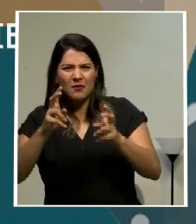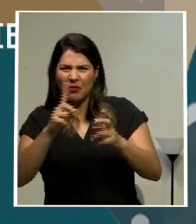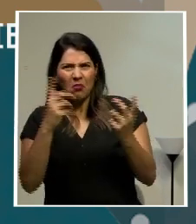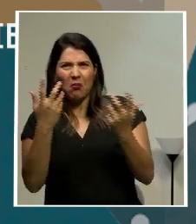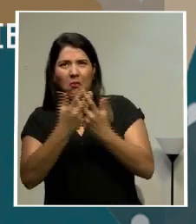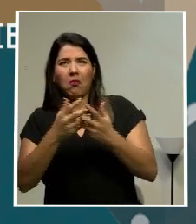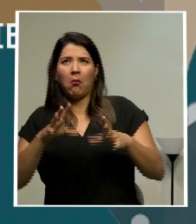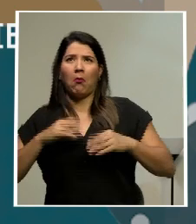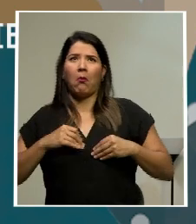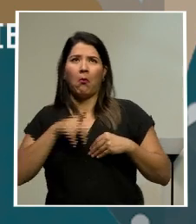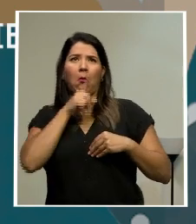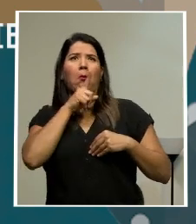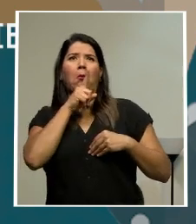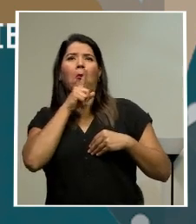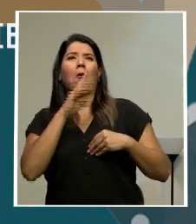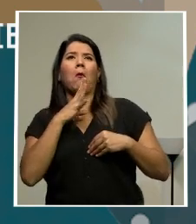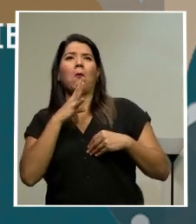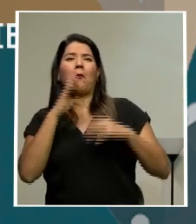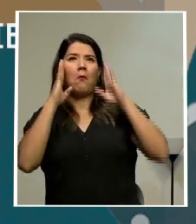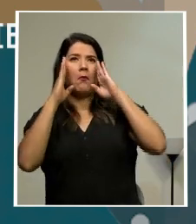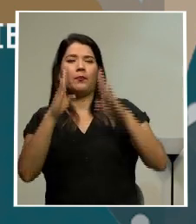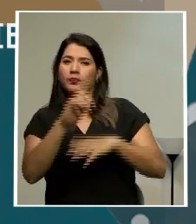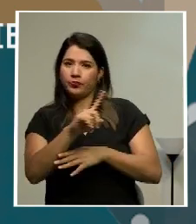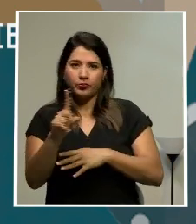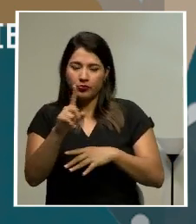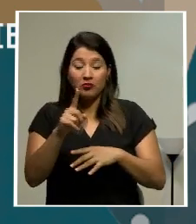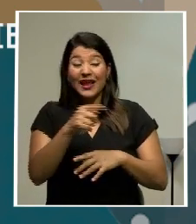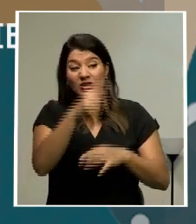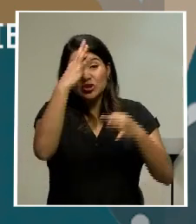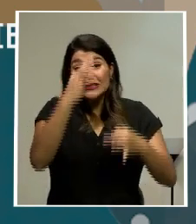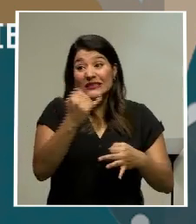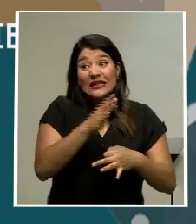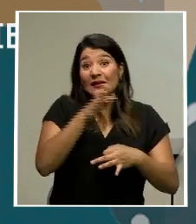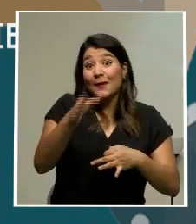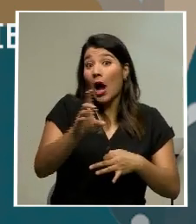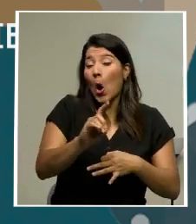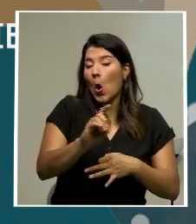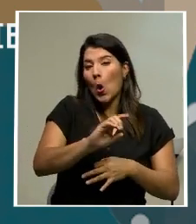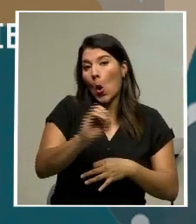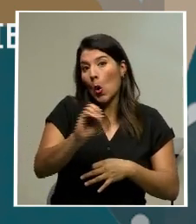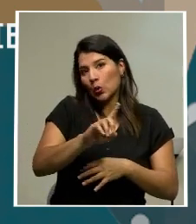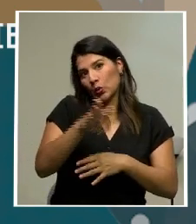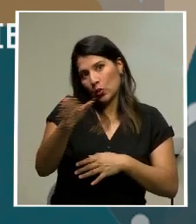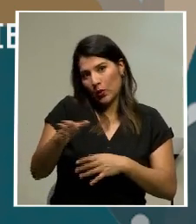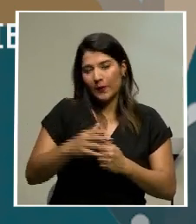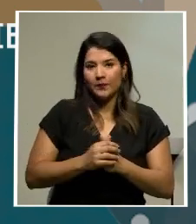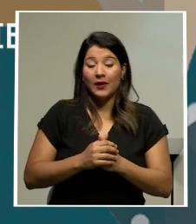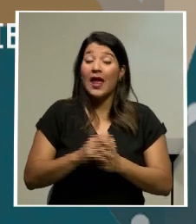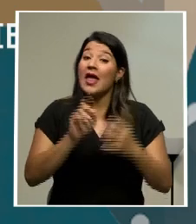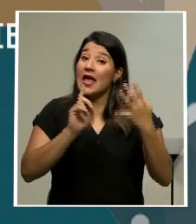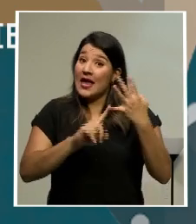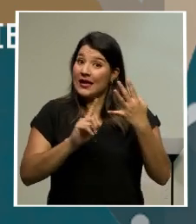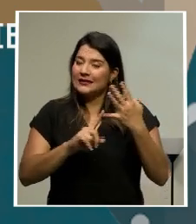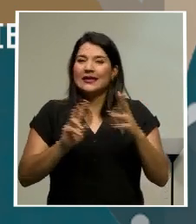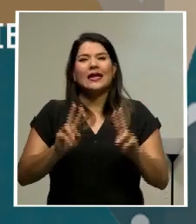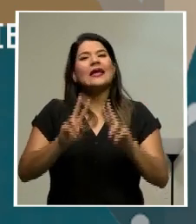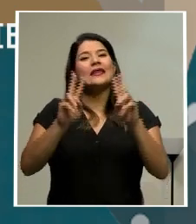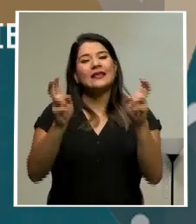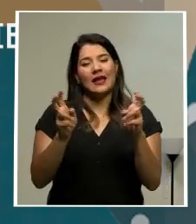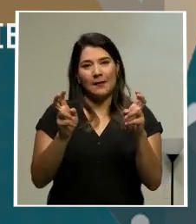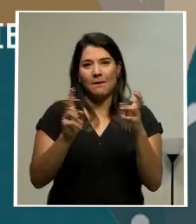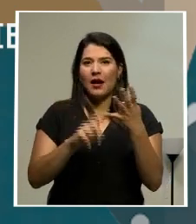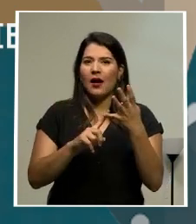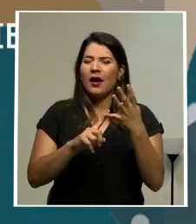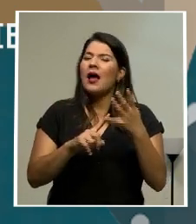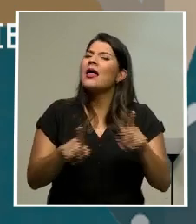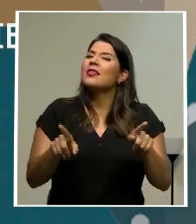y de la bancada también de esta agrupación política. Así que bueno, este es un tema que evidentemente